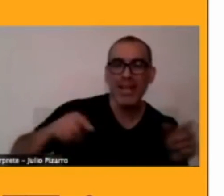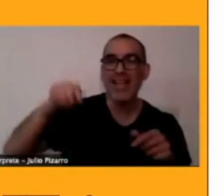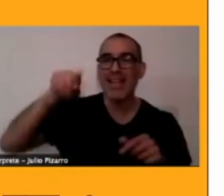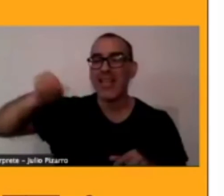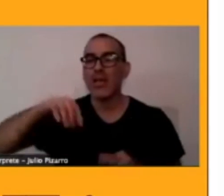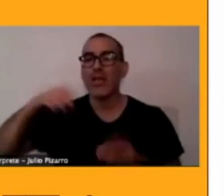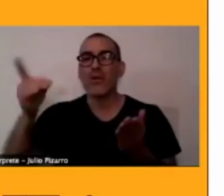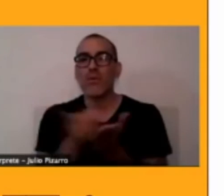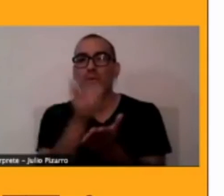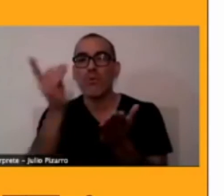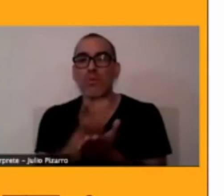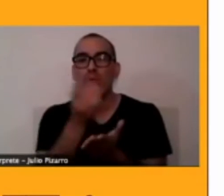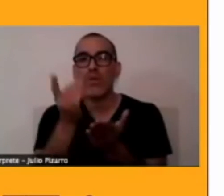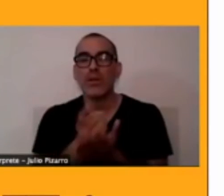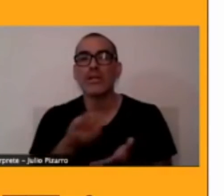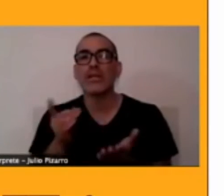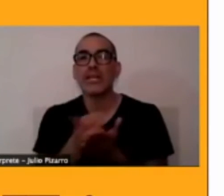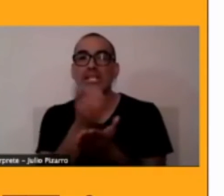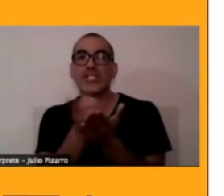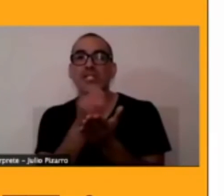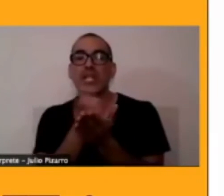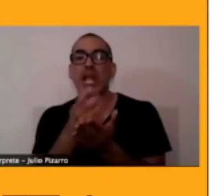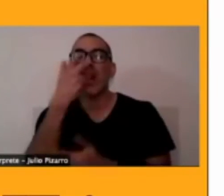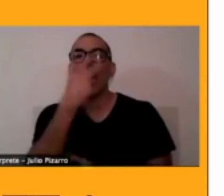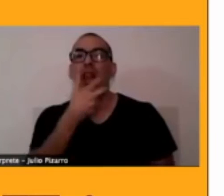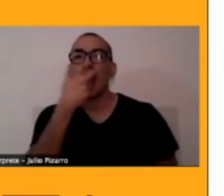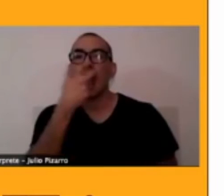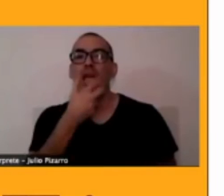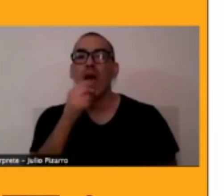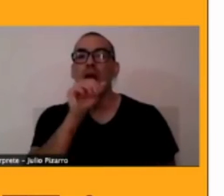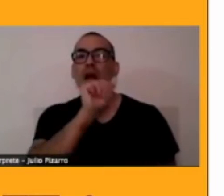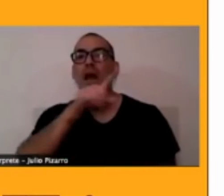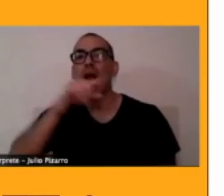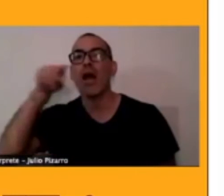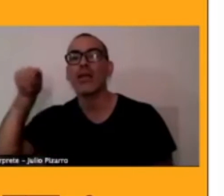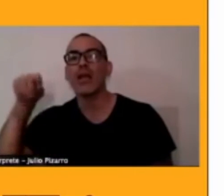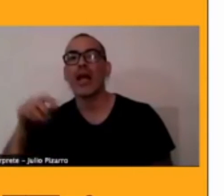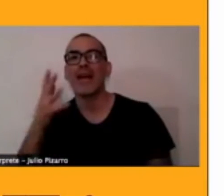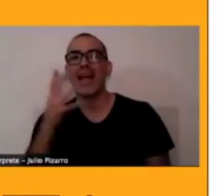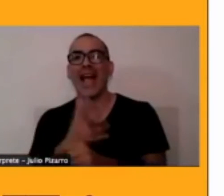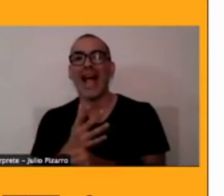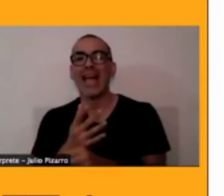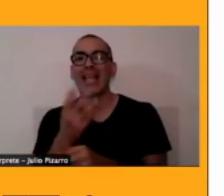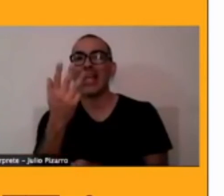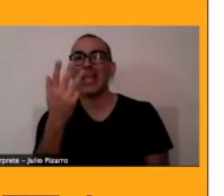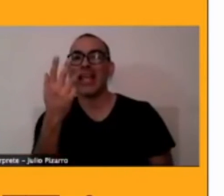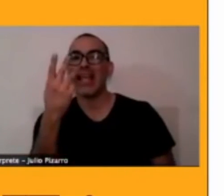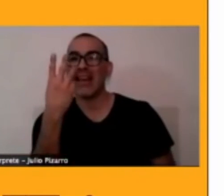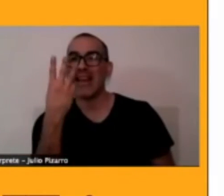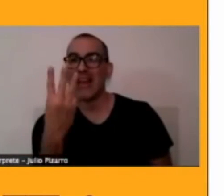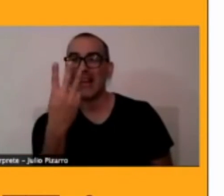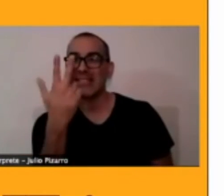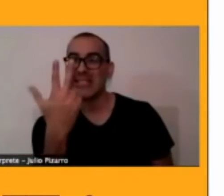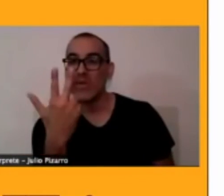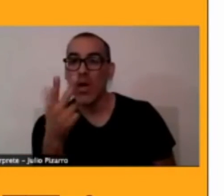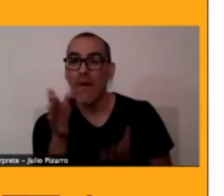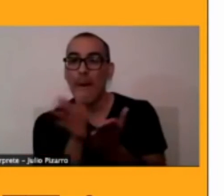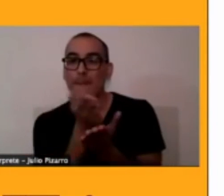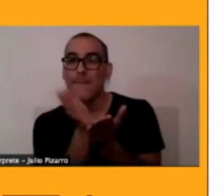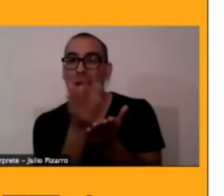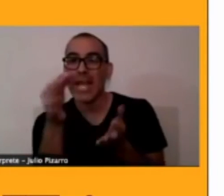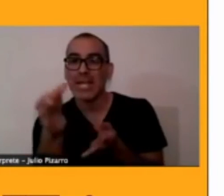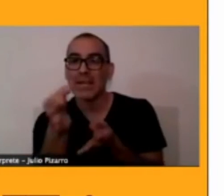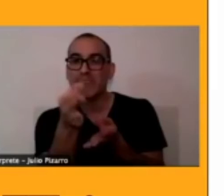lengua atacameña que tiene 39 páginas, que es... Todos los libros que estoy mencionando yo, todo eso está en